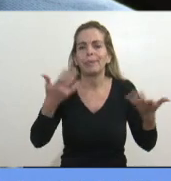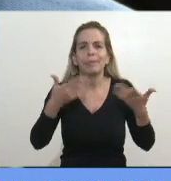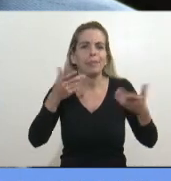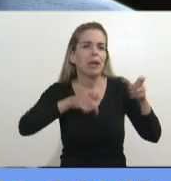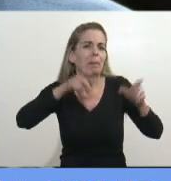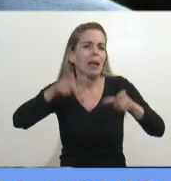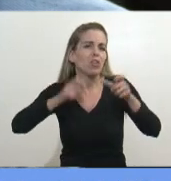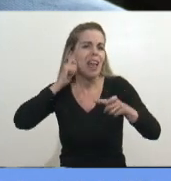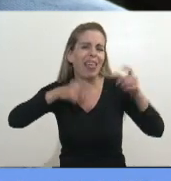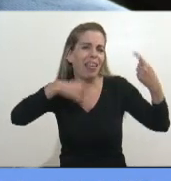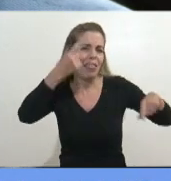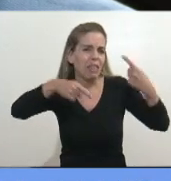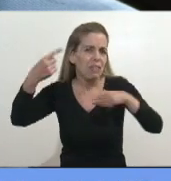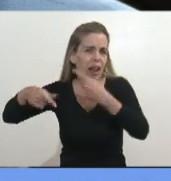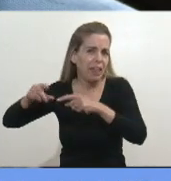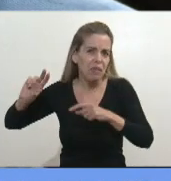de todas las edades,